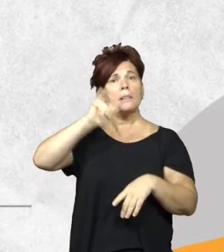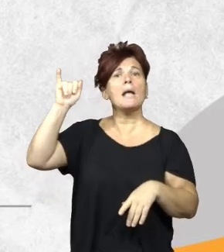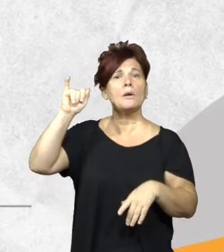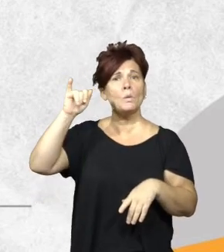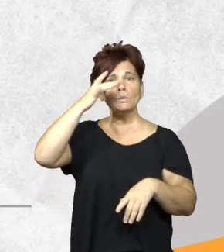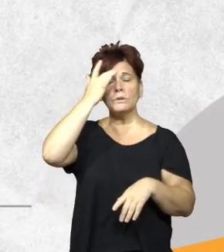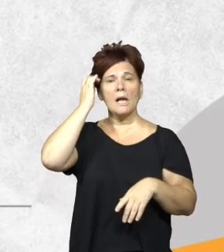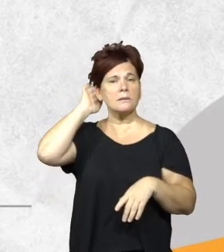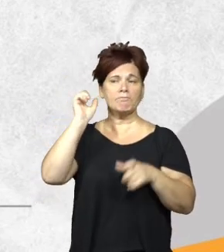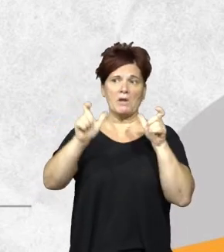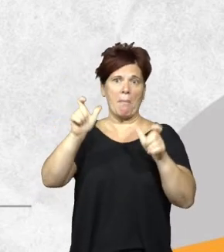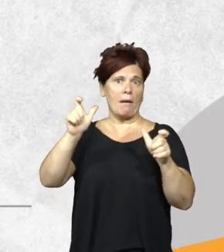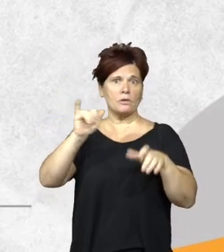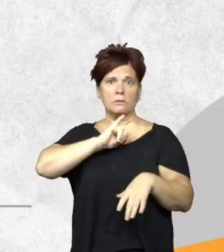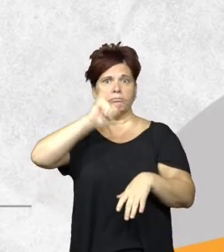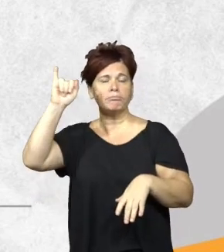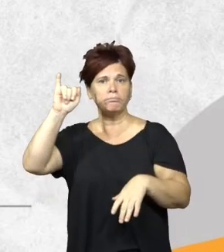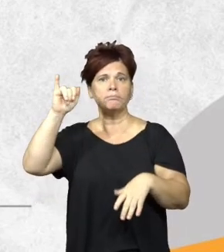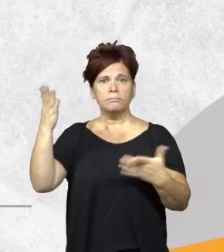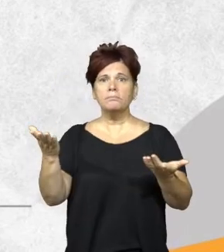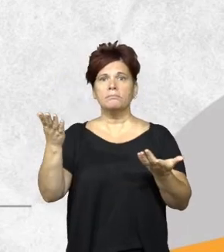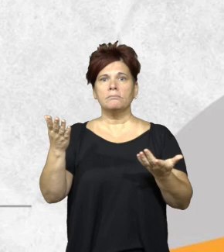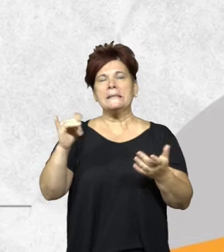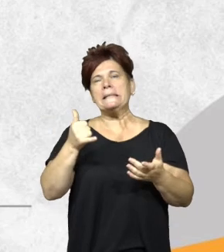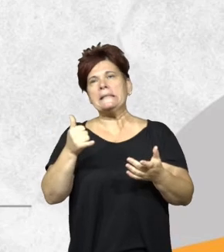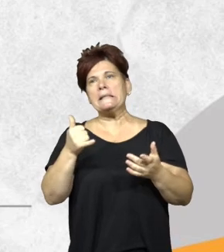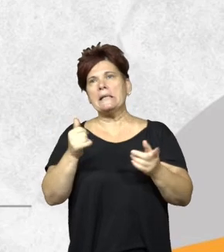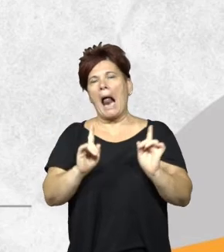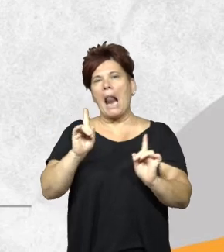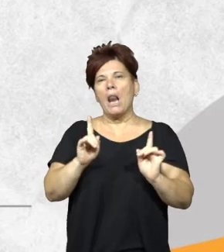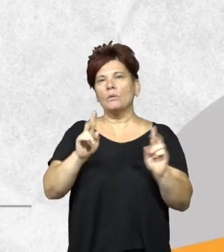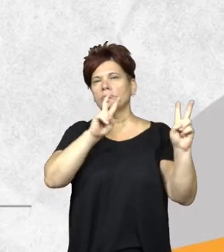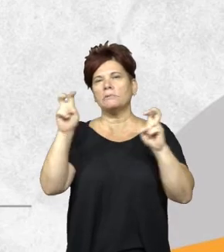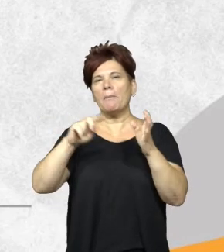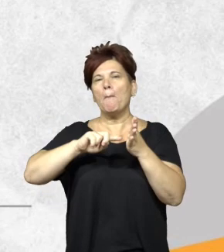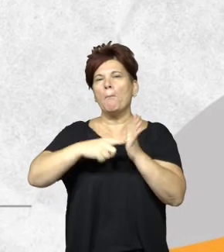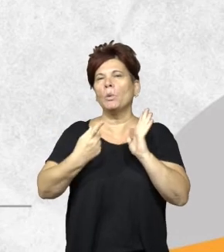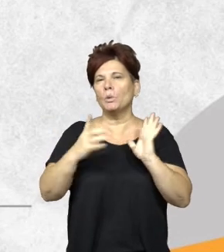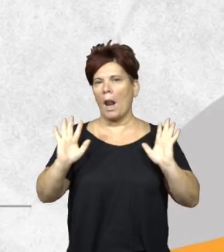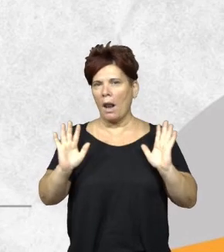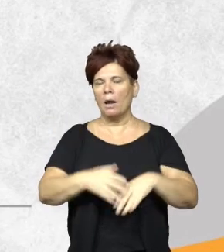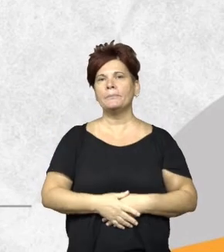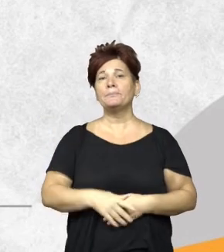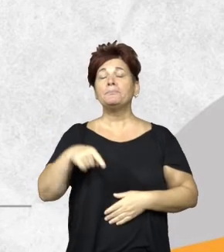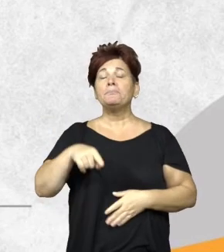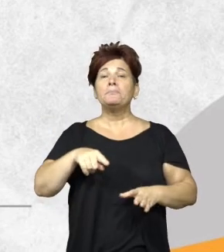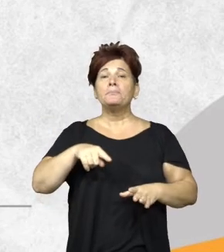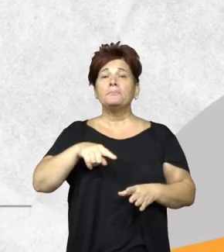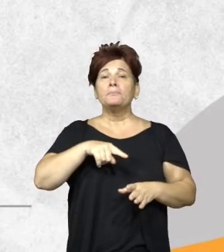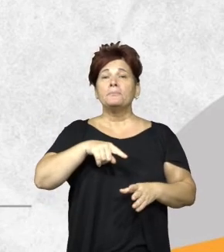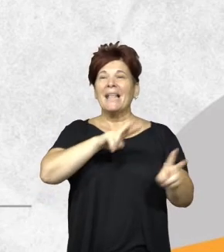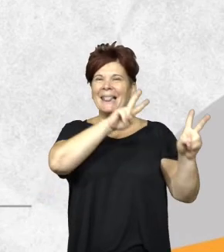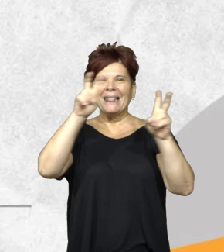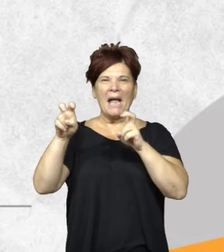de oficio en el caso de que tengamos alguna cuestión puntual para ver. Esos eran principalmente los temas